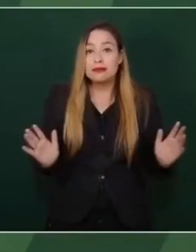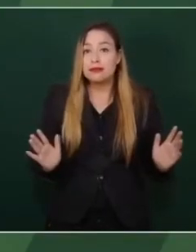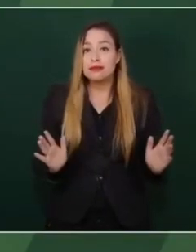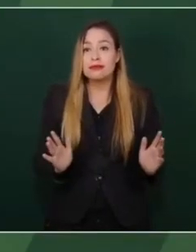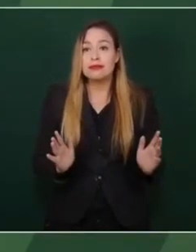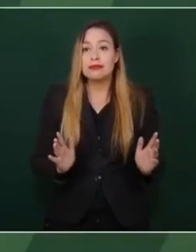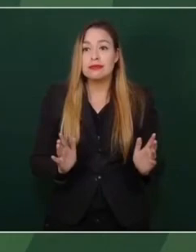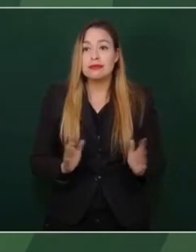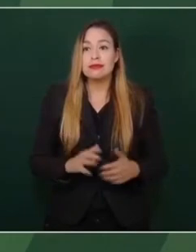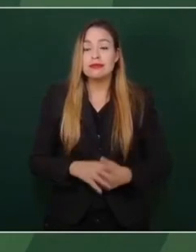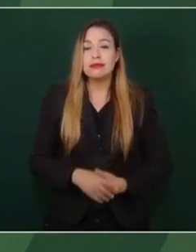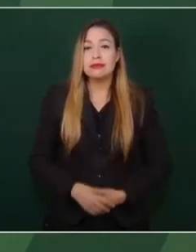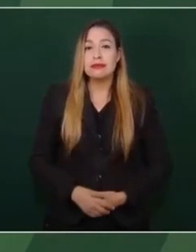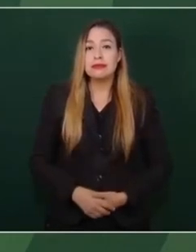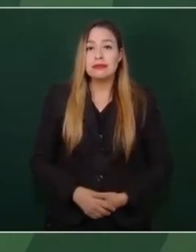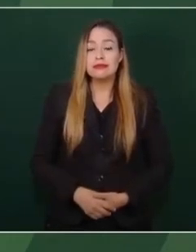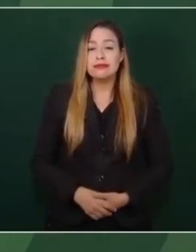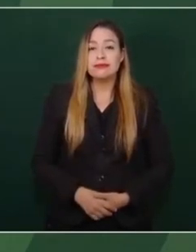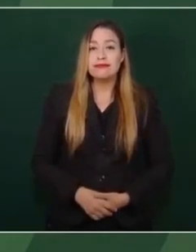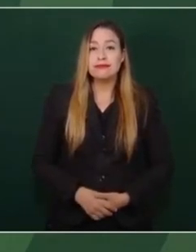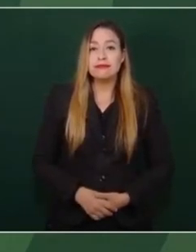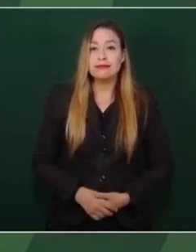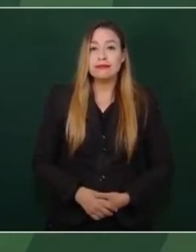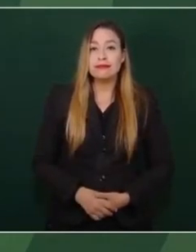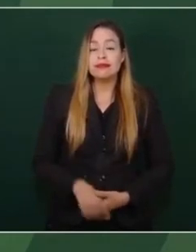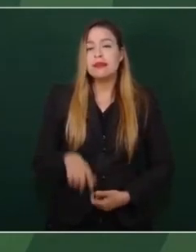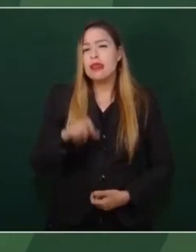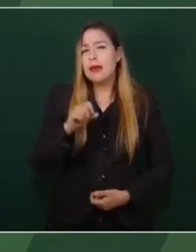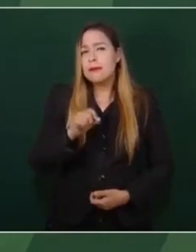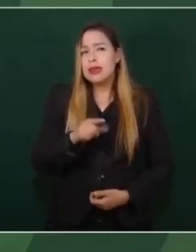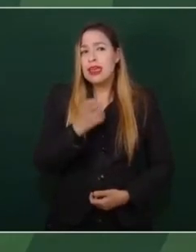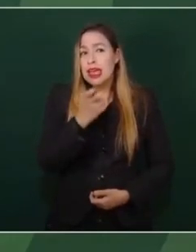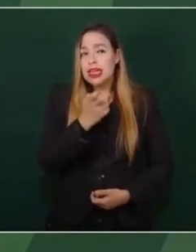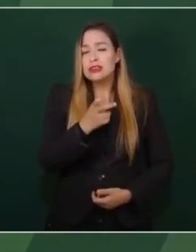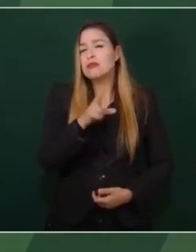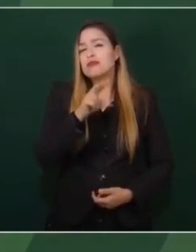Y también no es para exagerar.